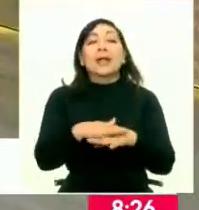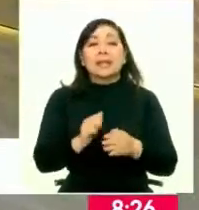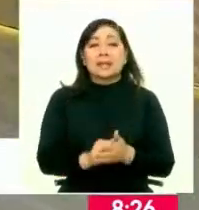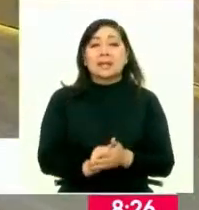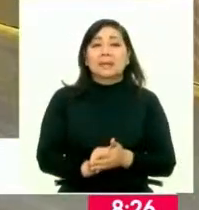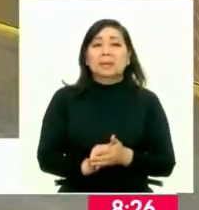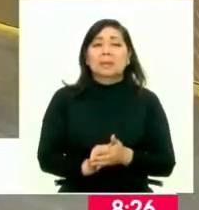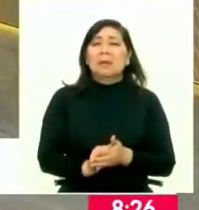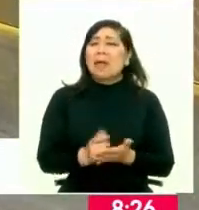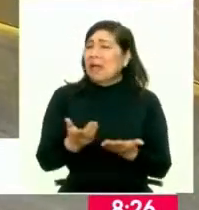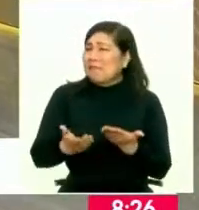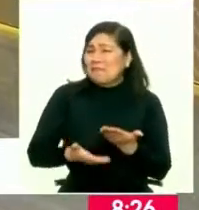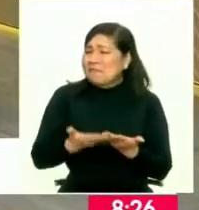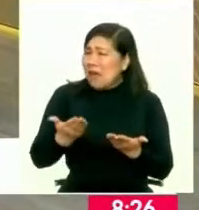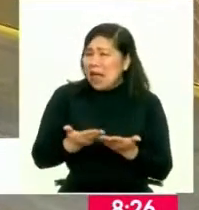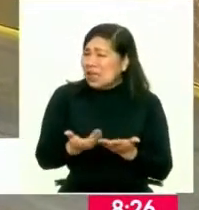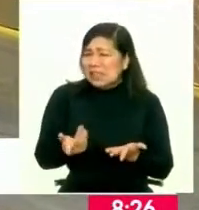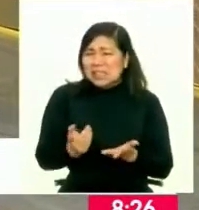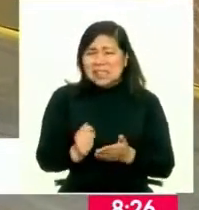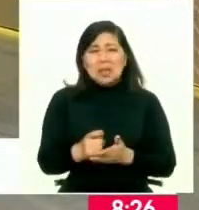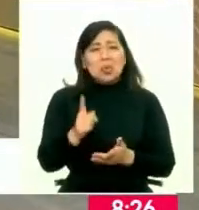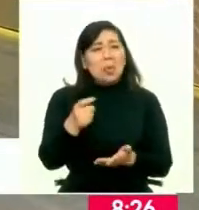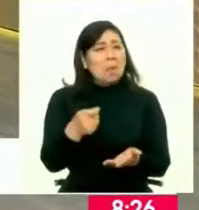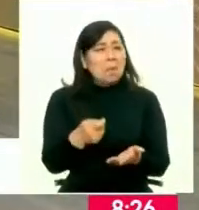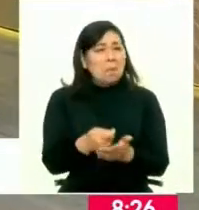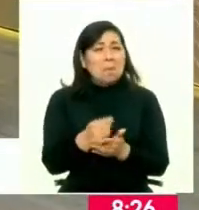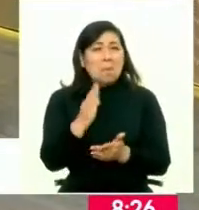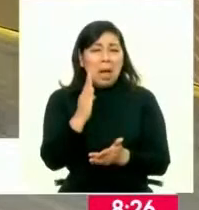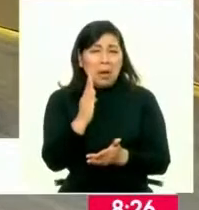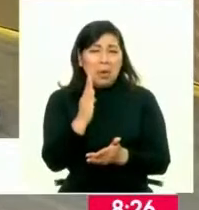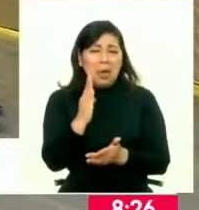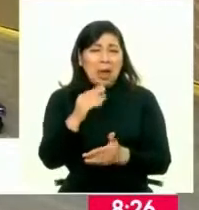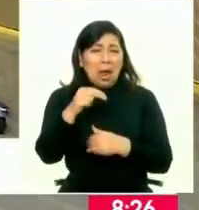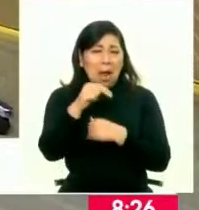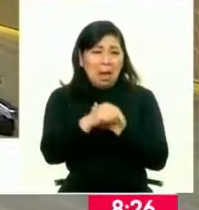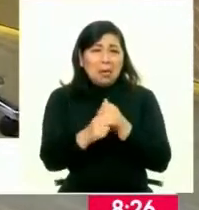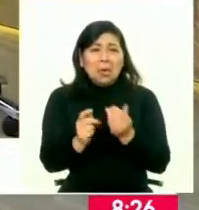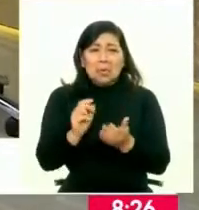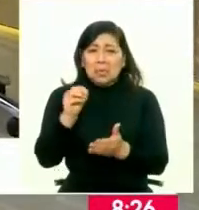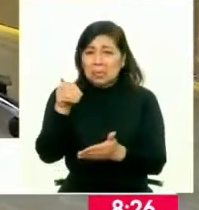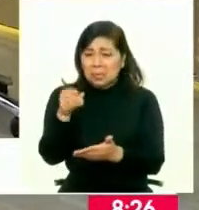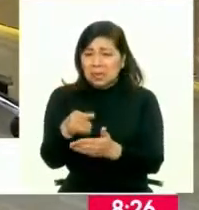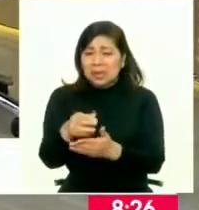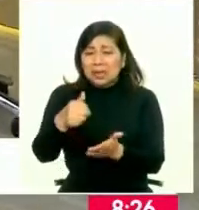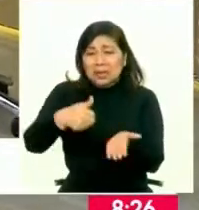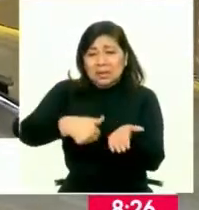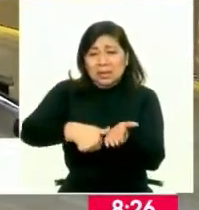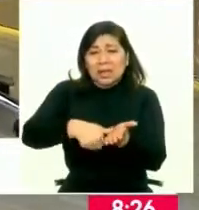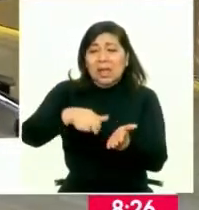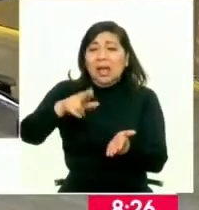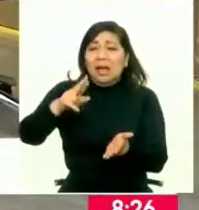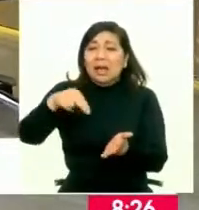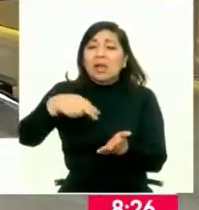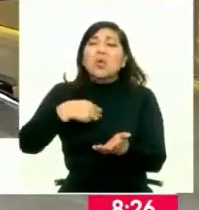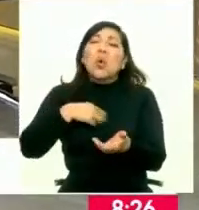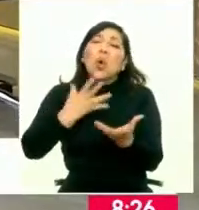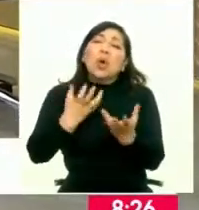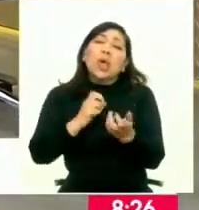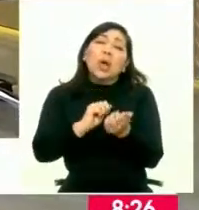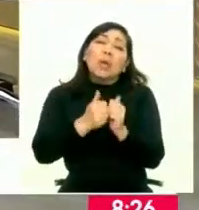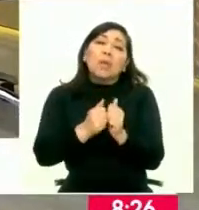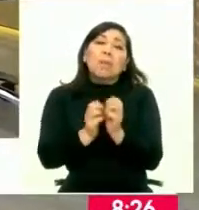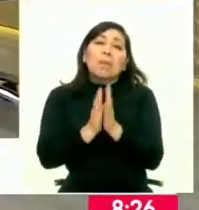Es un procedimiento bastante sencillo, porque él realiza un pago en el Banco de la Nación y luego simplemente se acerca a Reniek y le dice, Reniek, quiero cambiar,